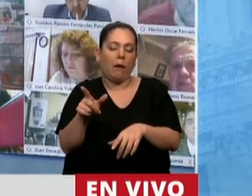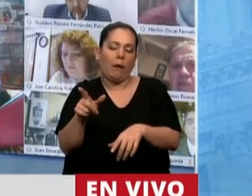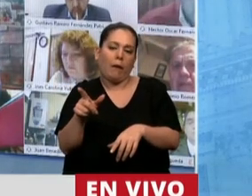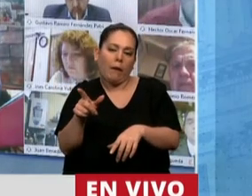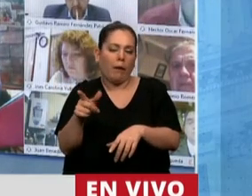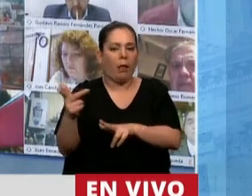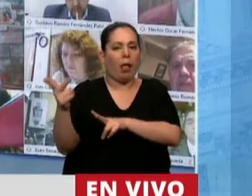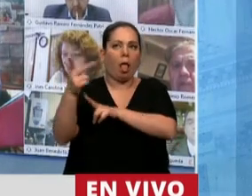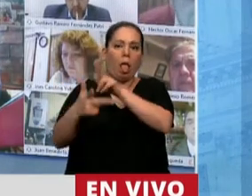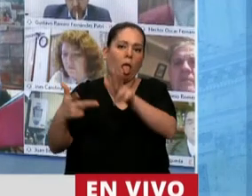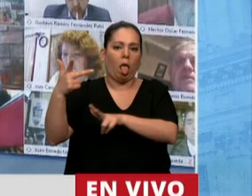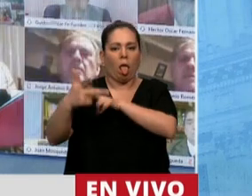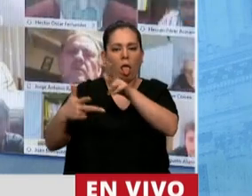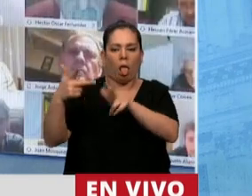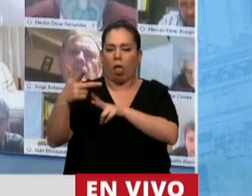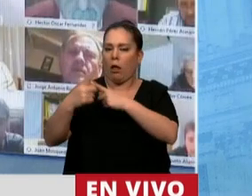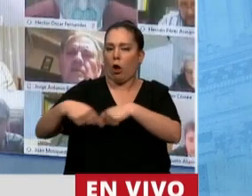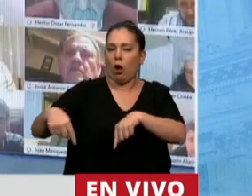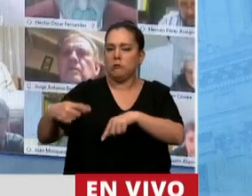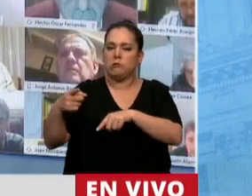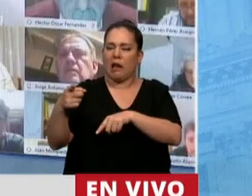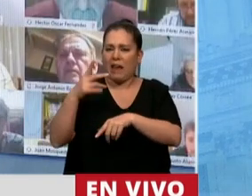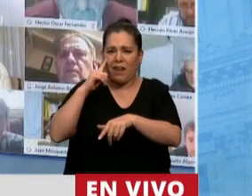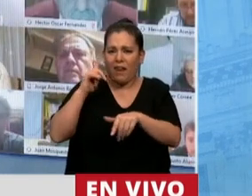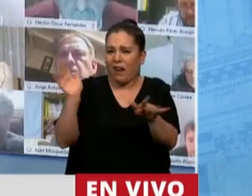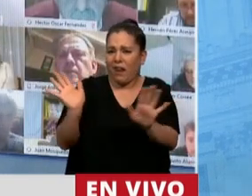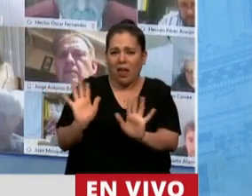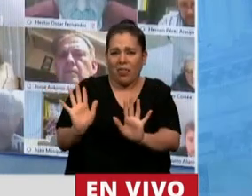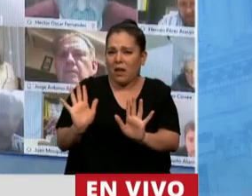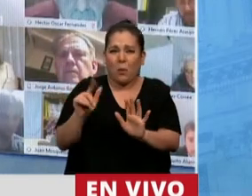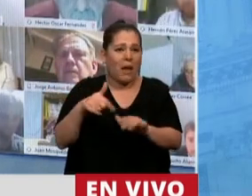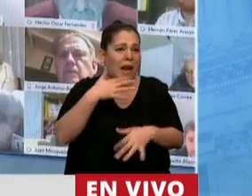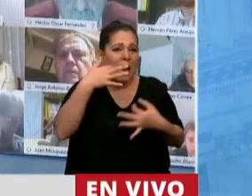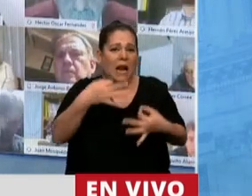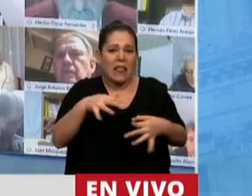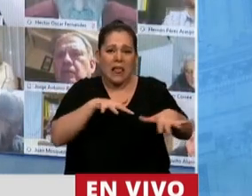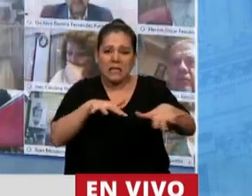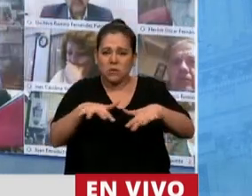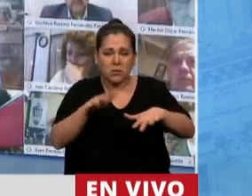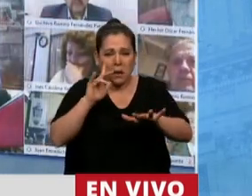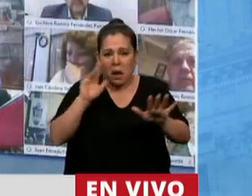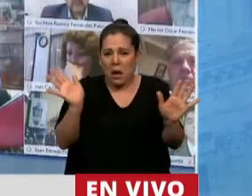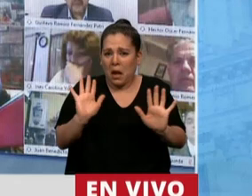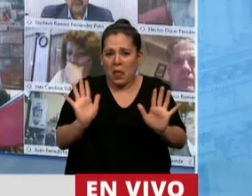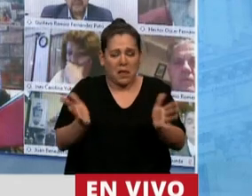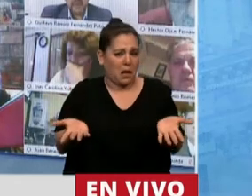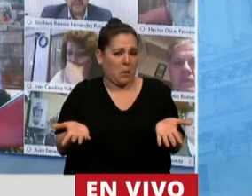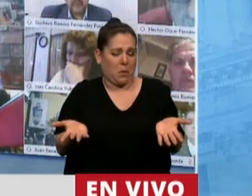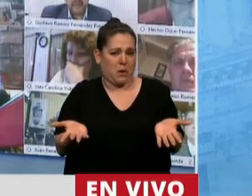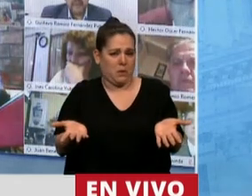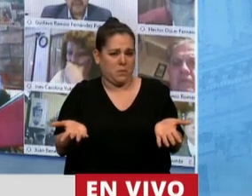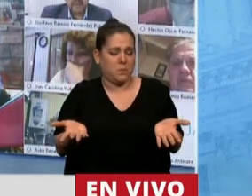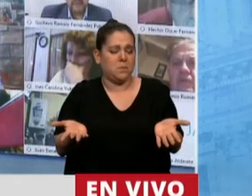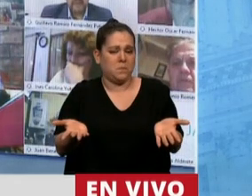de decir cosas que nada tienen que ver con la realidad. Dice alguien que dijo